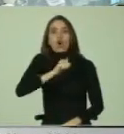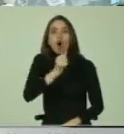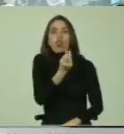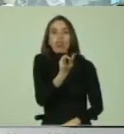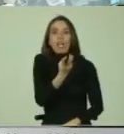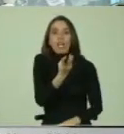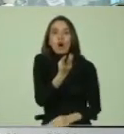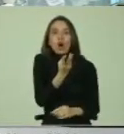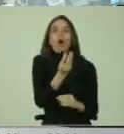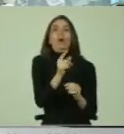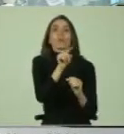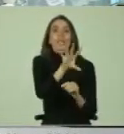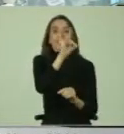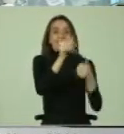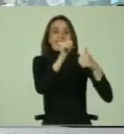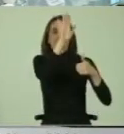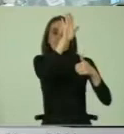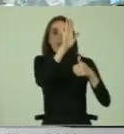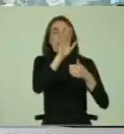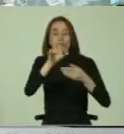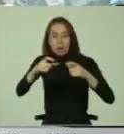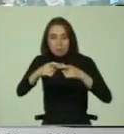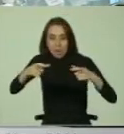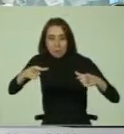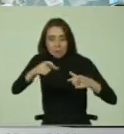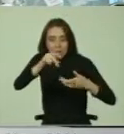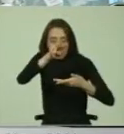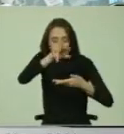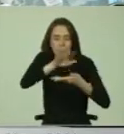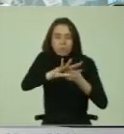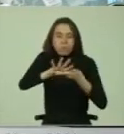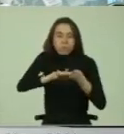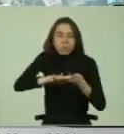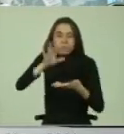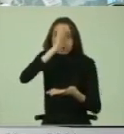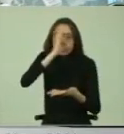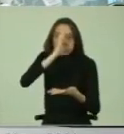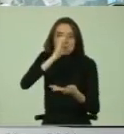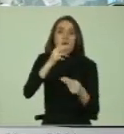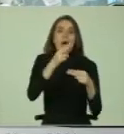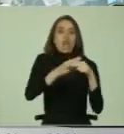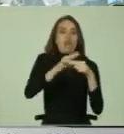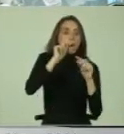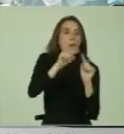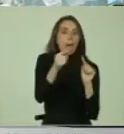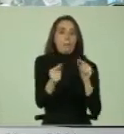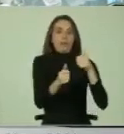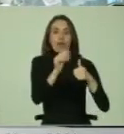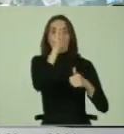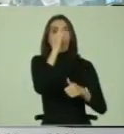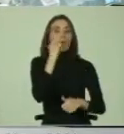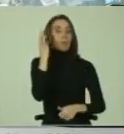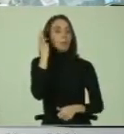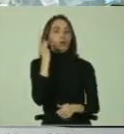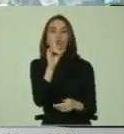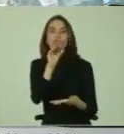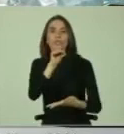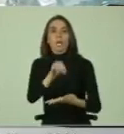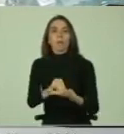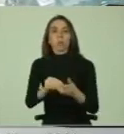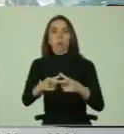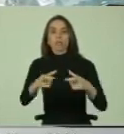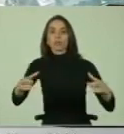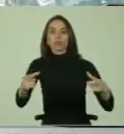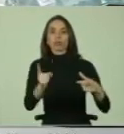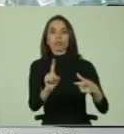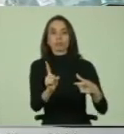seleccionada para hacer la búsqueda en la plantilla, pues los nombres y apellidos de los candidatos y candidatas no forman parte de ella.